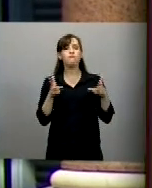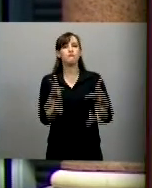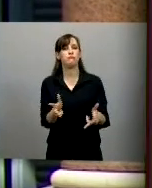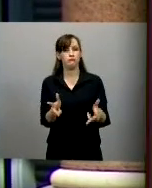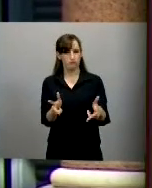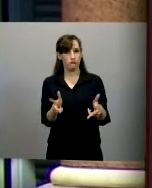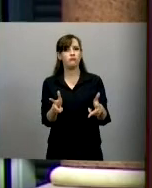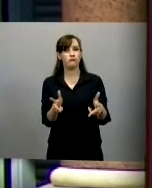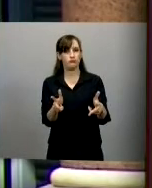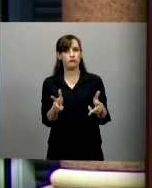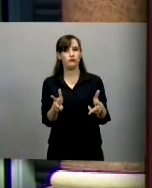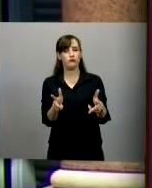como siempre. Hasta luego. Buen día. José Peluc, diputado.